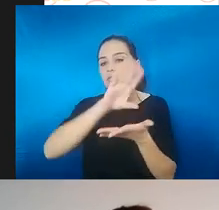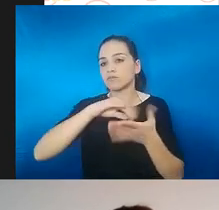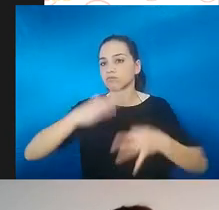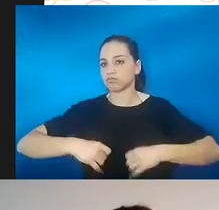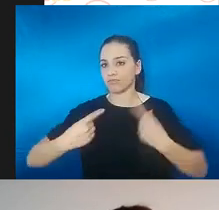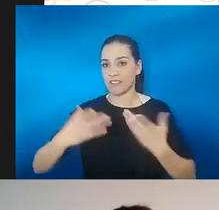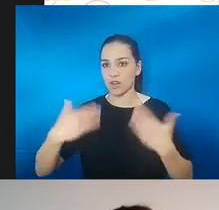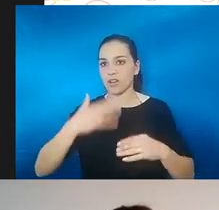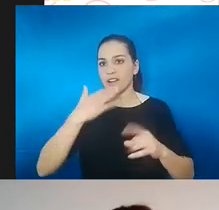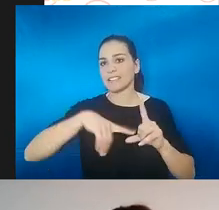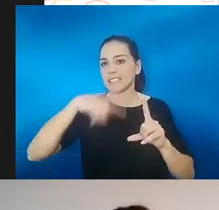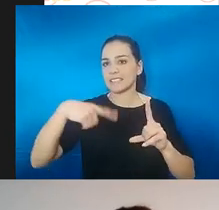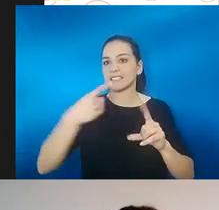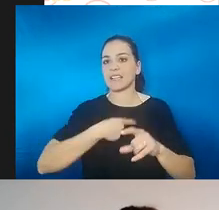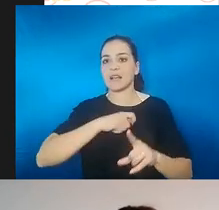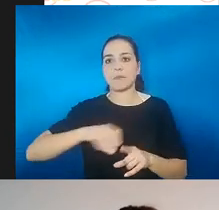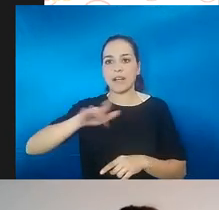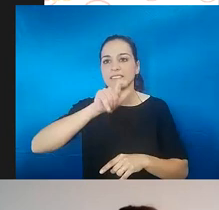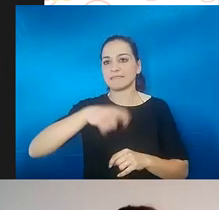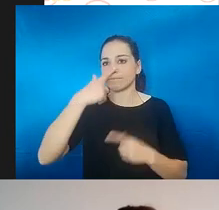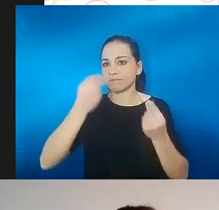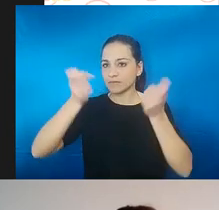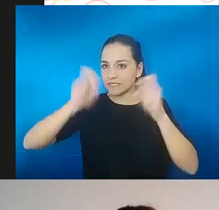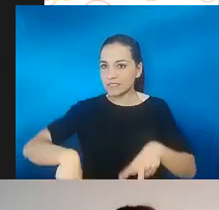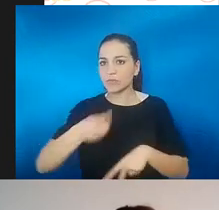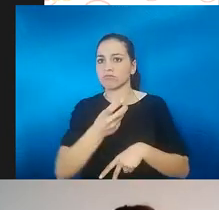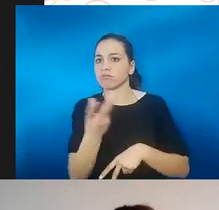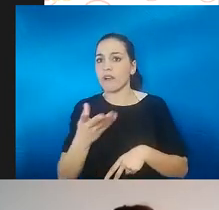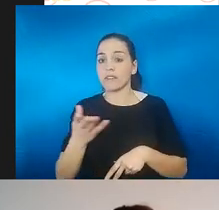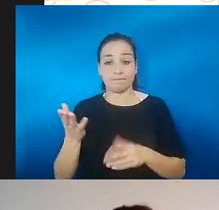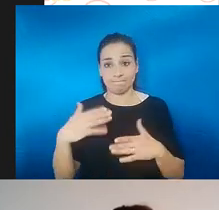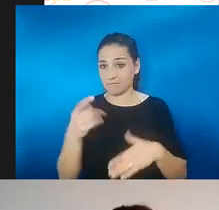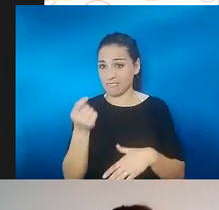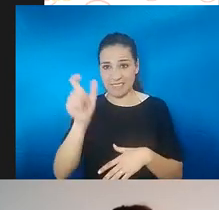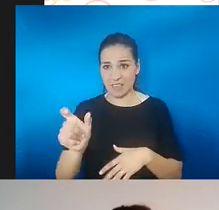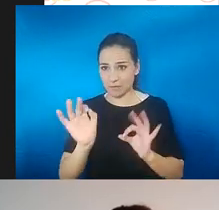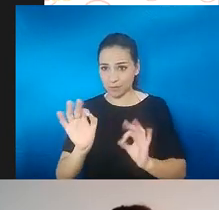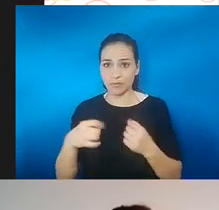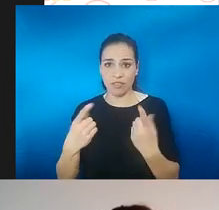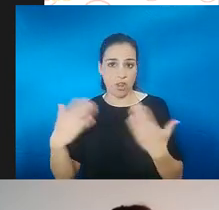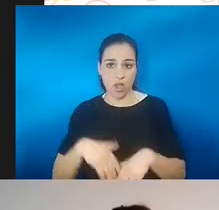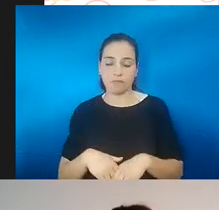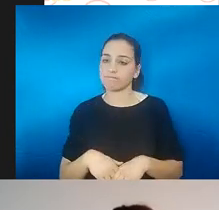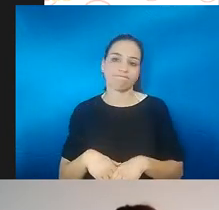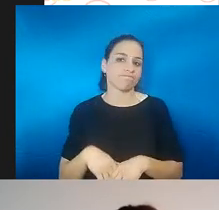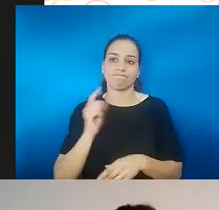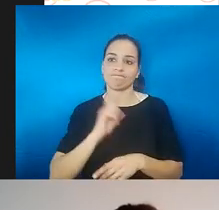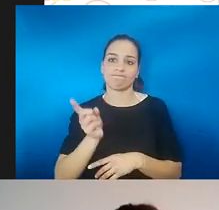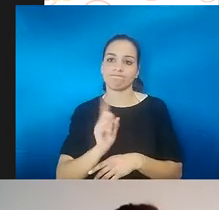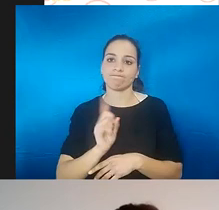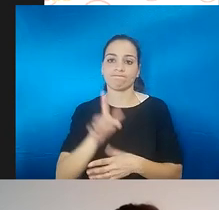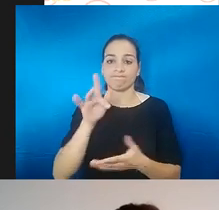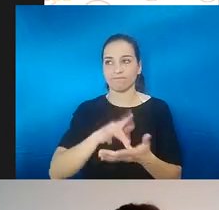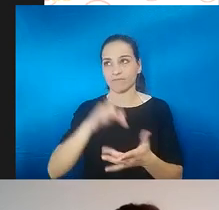afectados hay de anosmia en España. No hay datos oficiales. Según la Organización Mundial de la Salud, antes de la pandemia